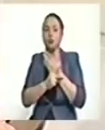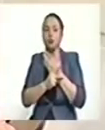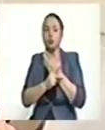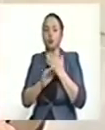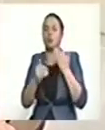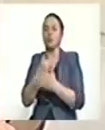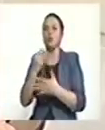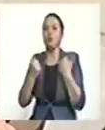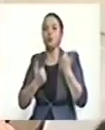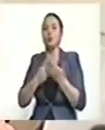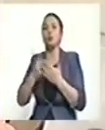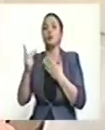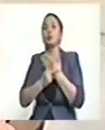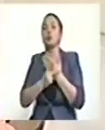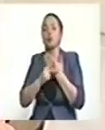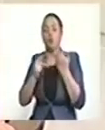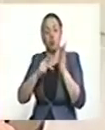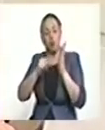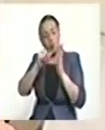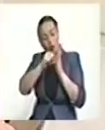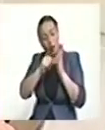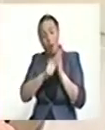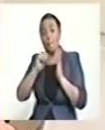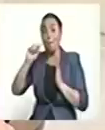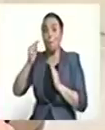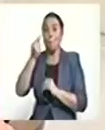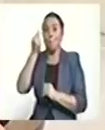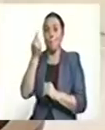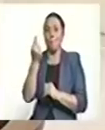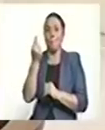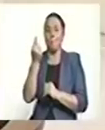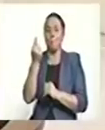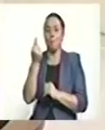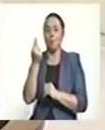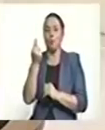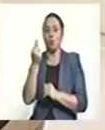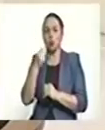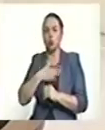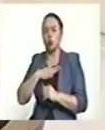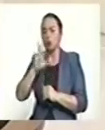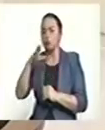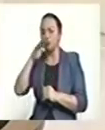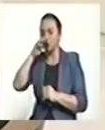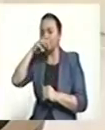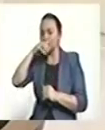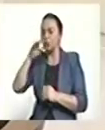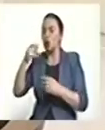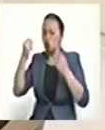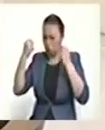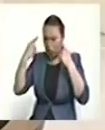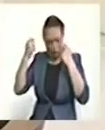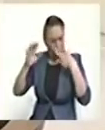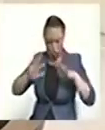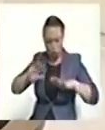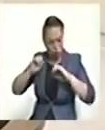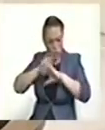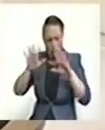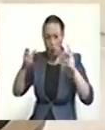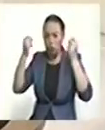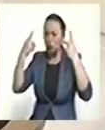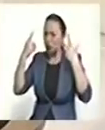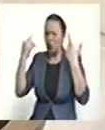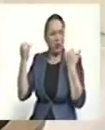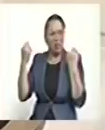Empecemos por el artículo primero. Primero, yo le digo, doctor Serpa, yo no puedo entender cómo